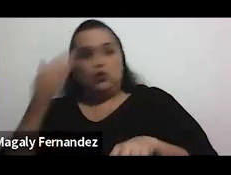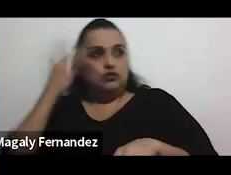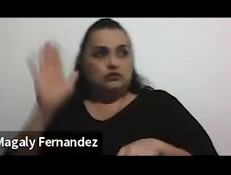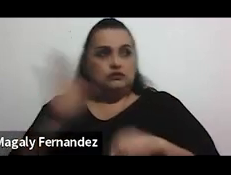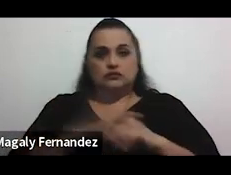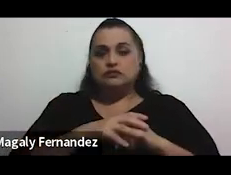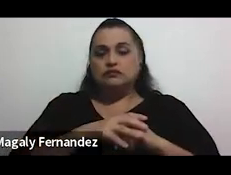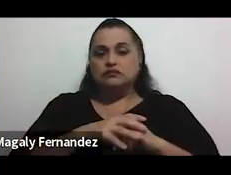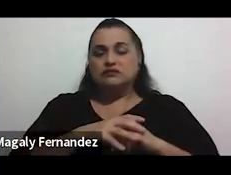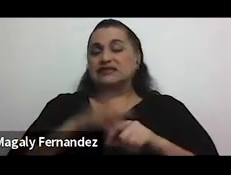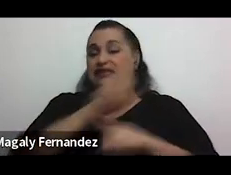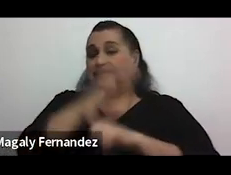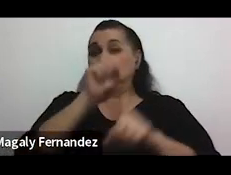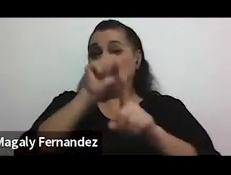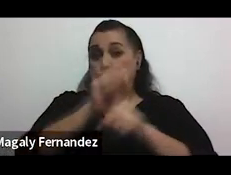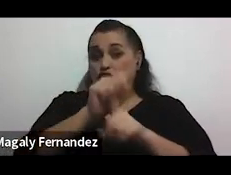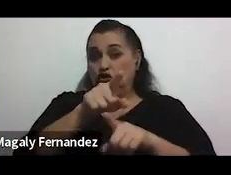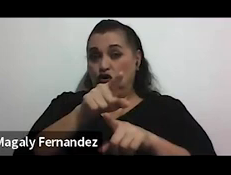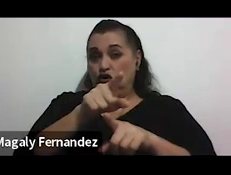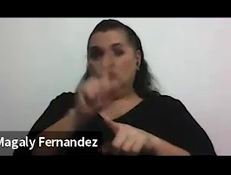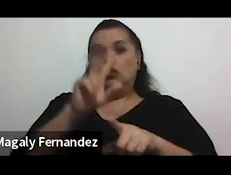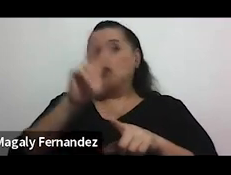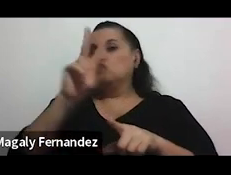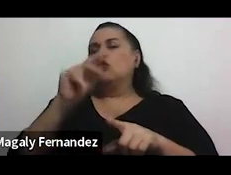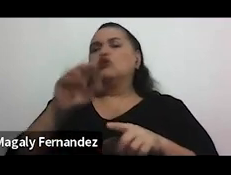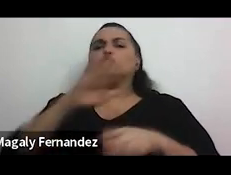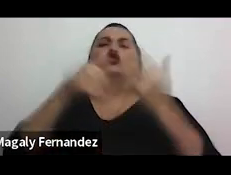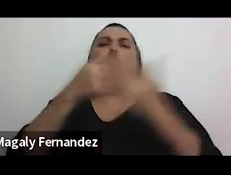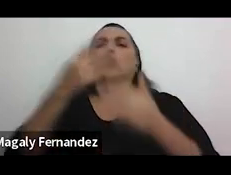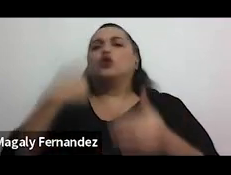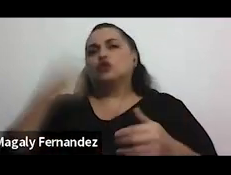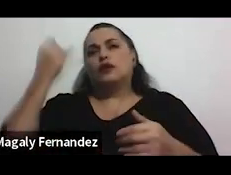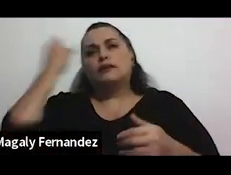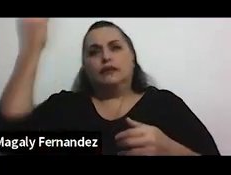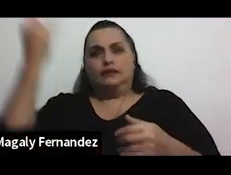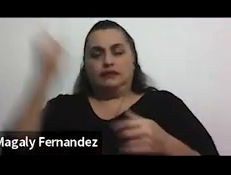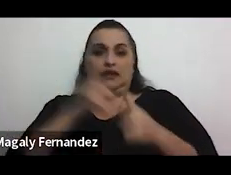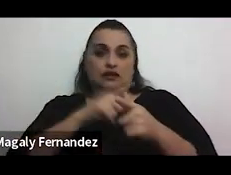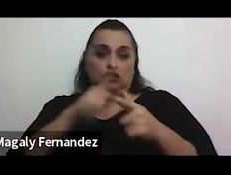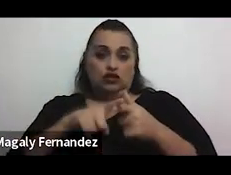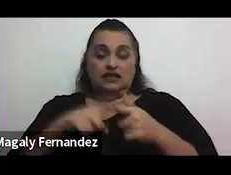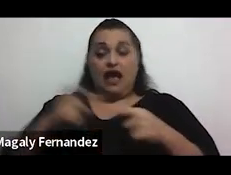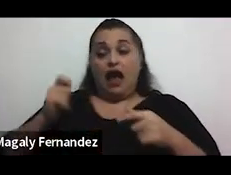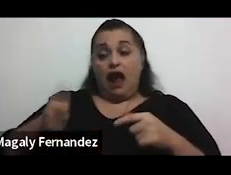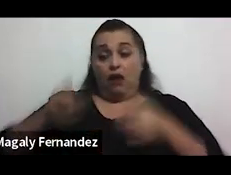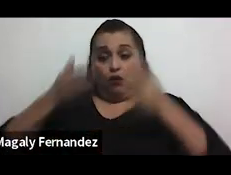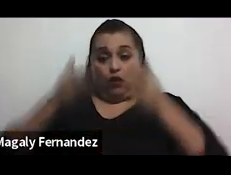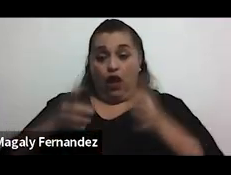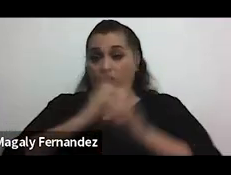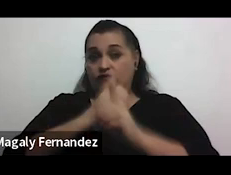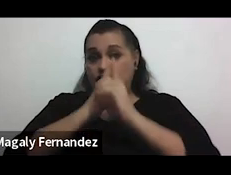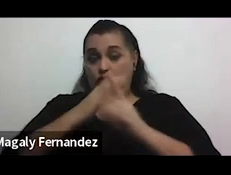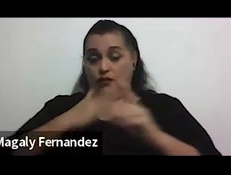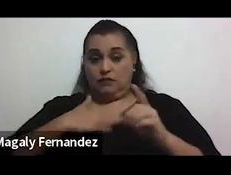y el caso lo dieron con que no con que son puros inventos míos entonces el abogado defensor que me pusieron a mí